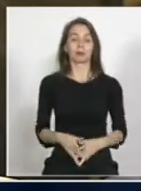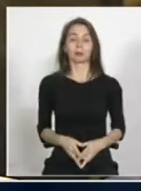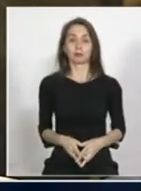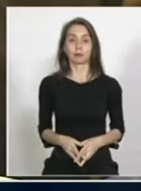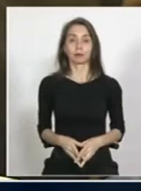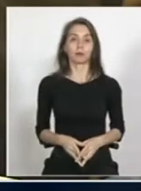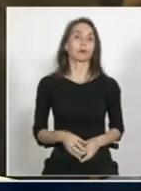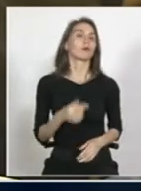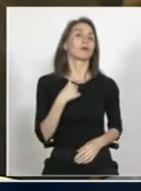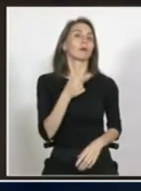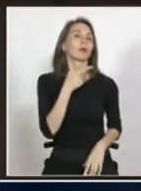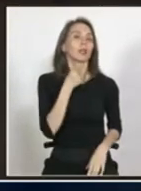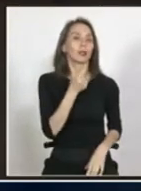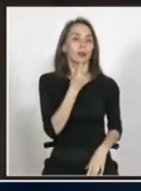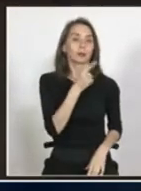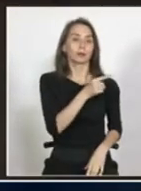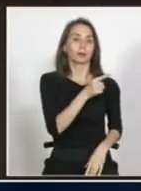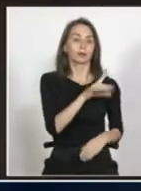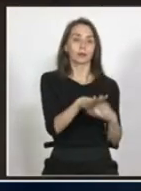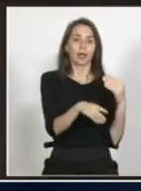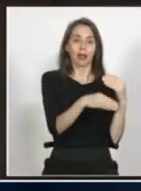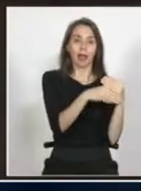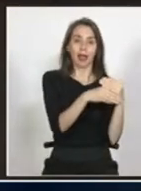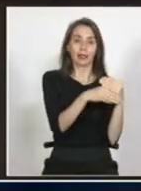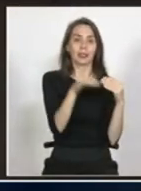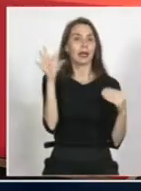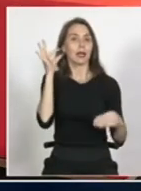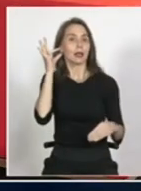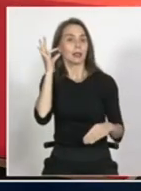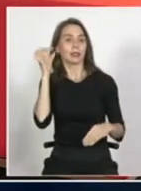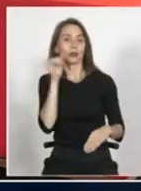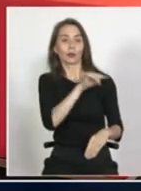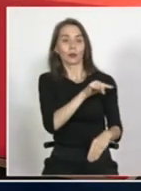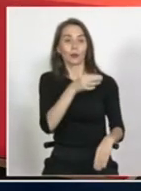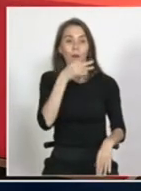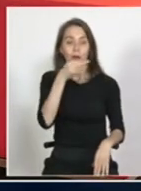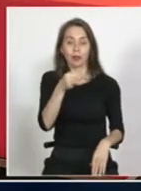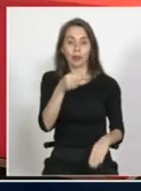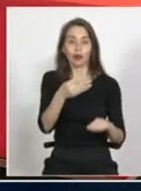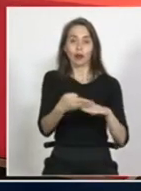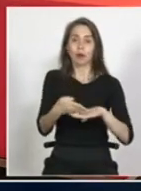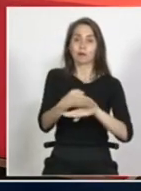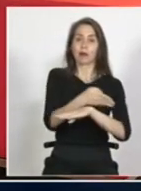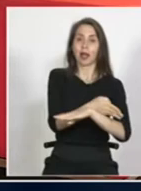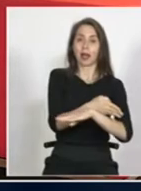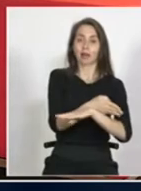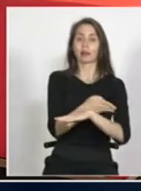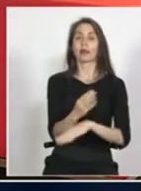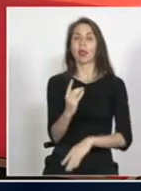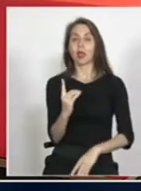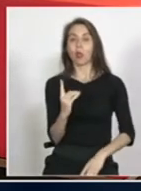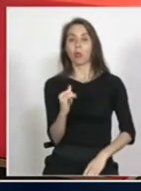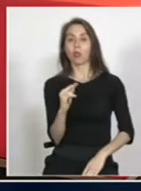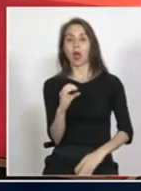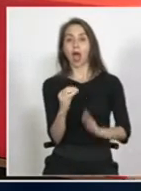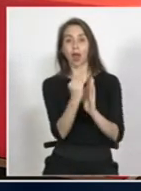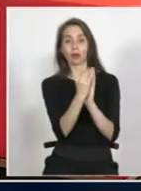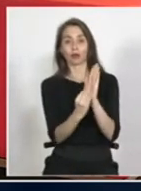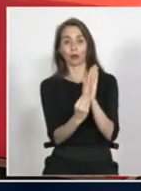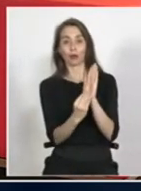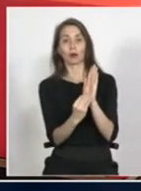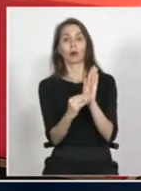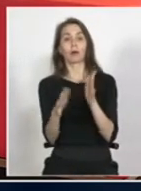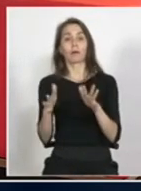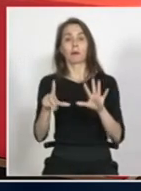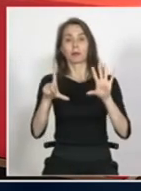Yo quería agregar algo sobre lo que tú dijiste, que es quizás antes de esto, que son los datos. Tú dijiste que son